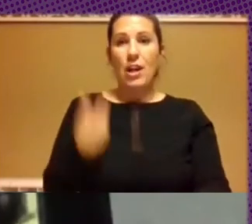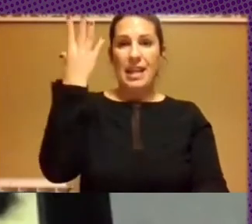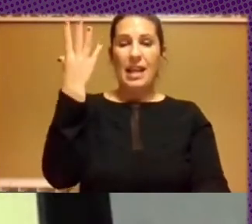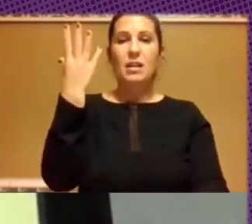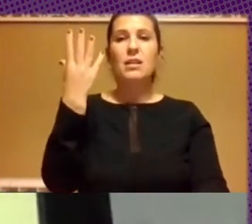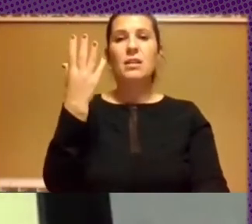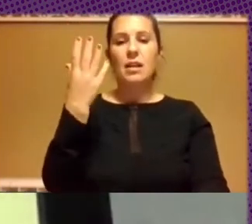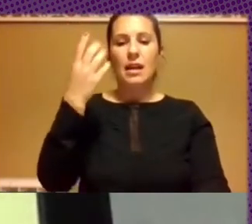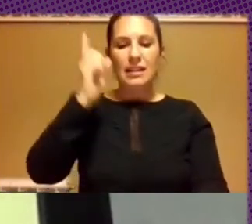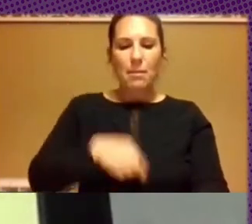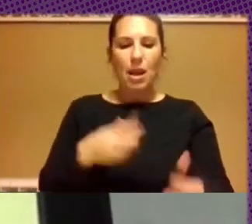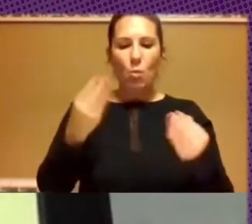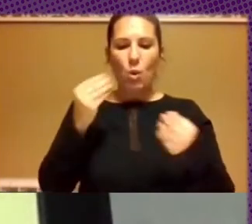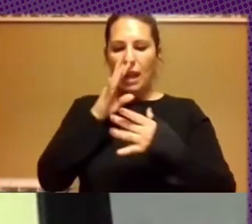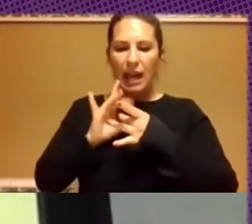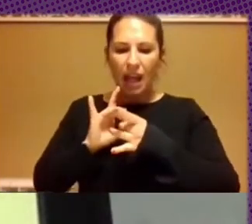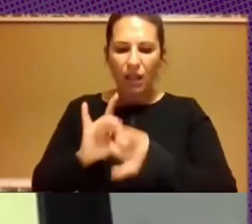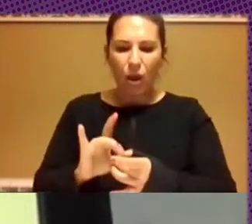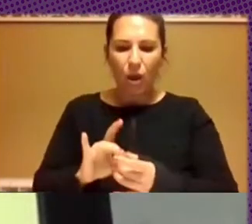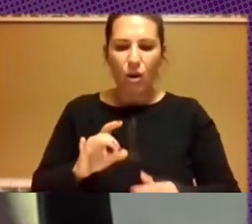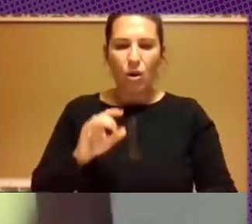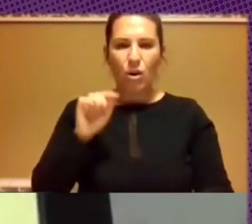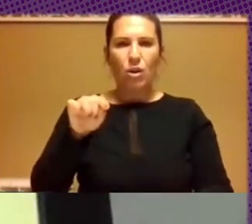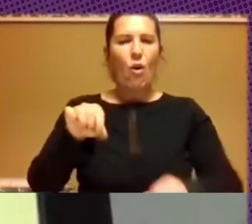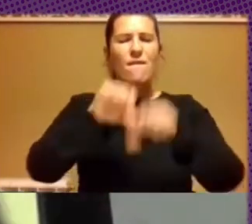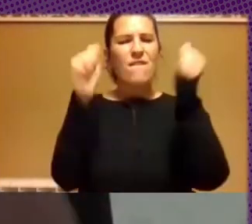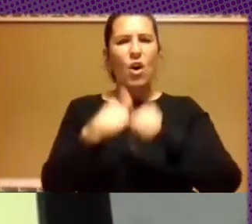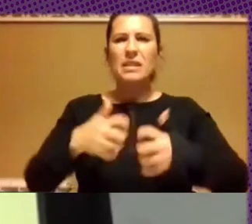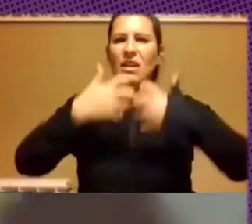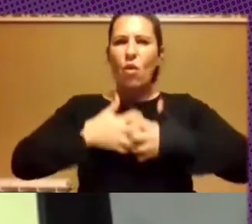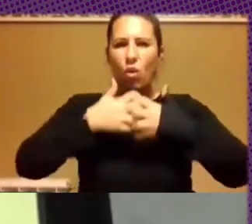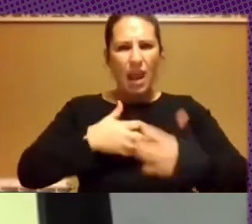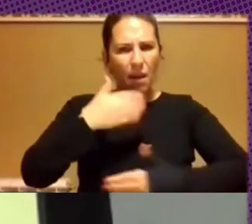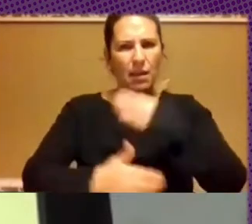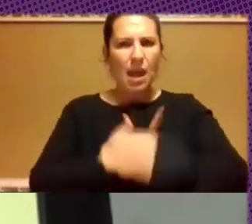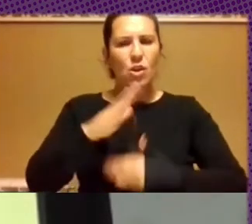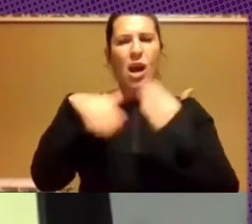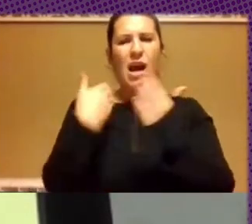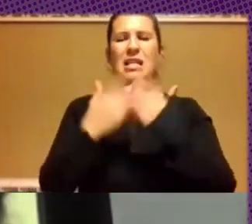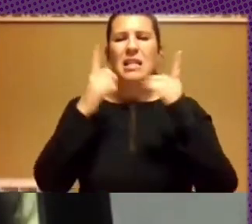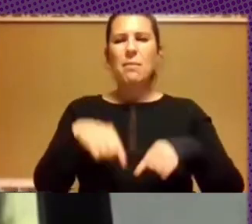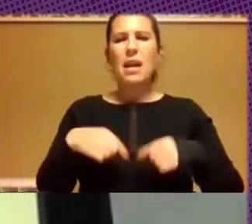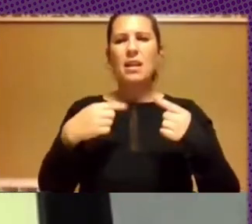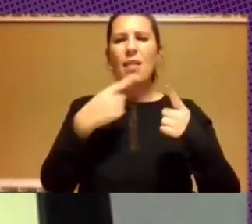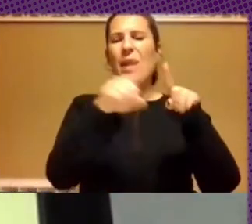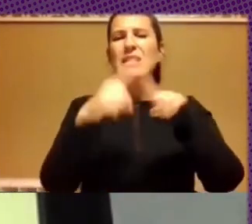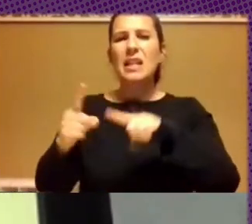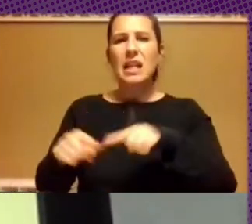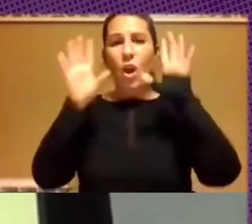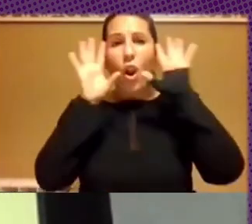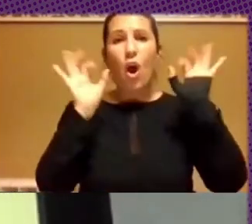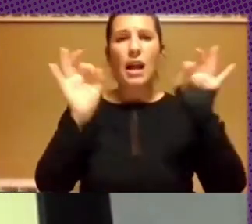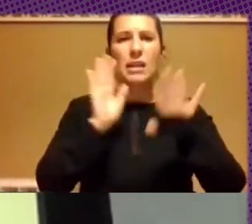origen, también tiene mucho que ver con formas de funcionamiento y lógicas de diseminación de